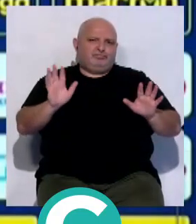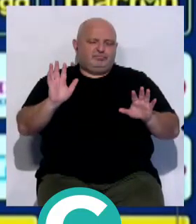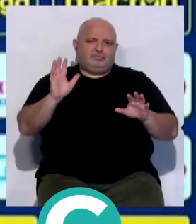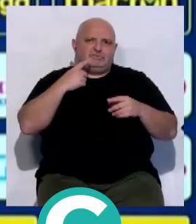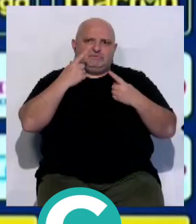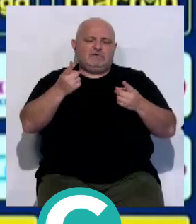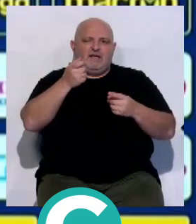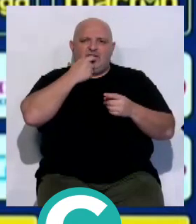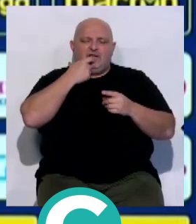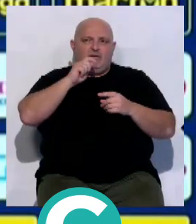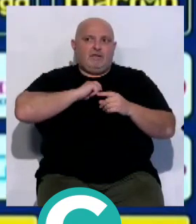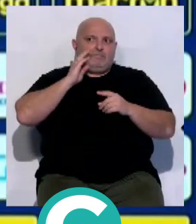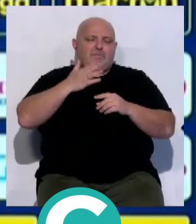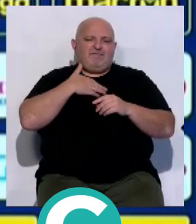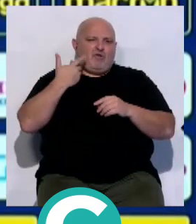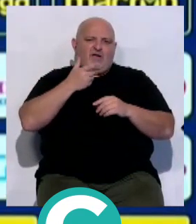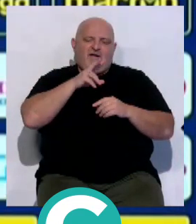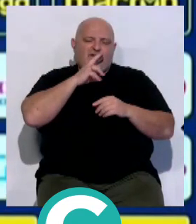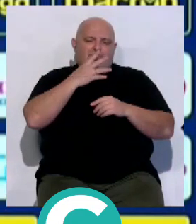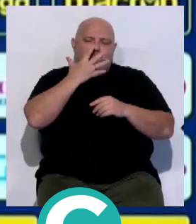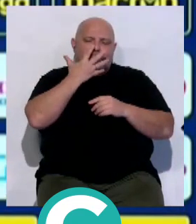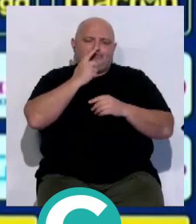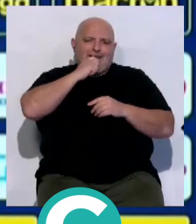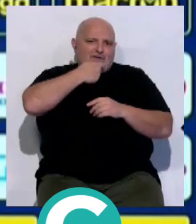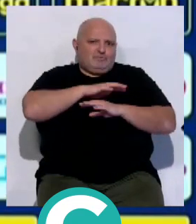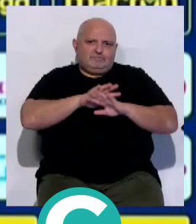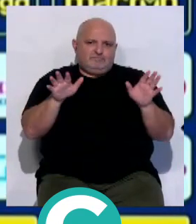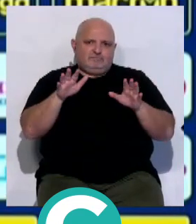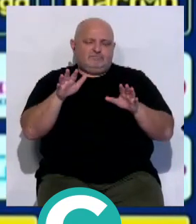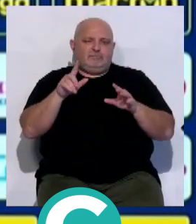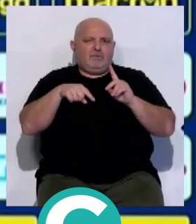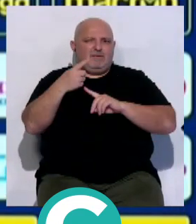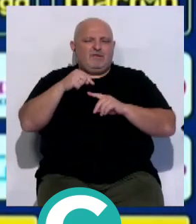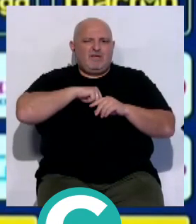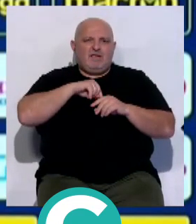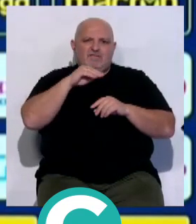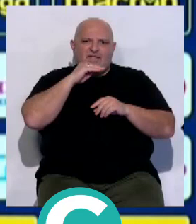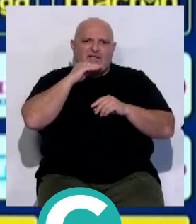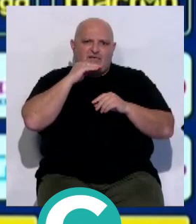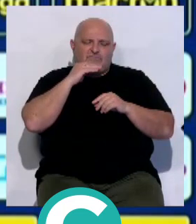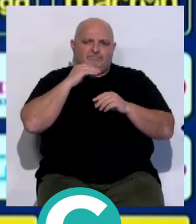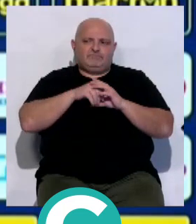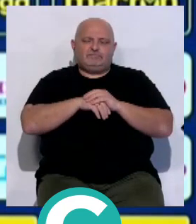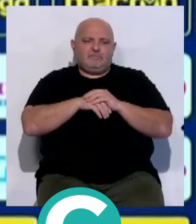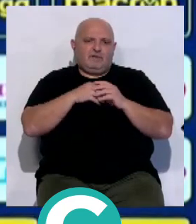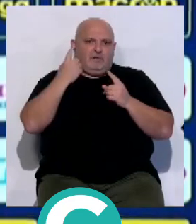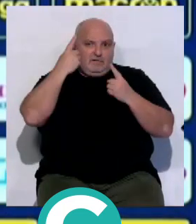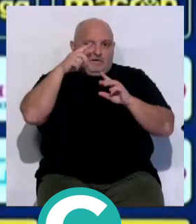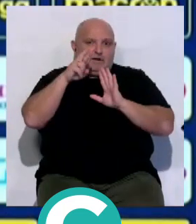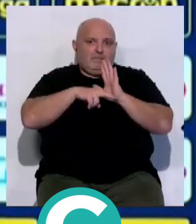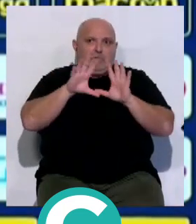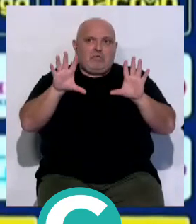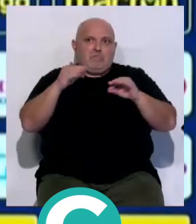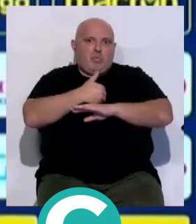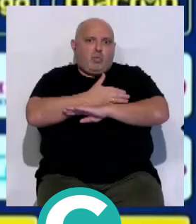hablara de los árbitros me sancionarían, prefiero no hablar, prefiero que otros habéis, la crónica, porque estoy bastante cabreado. A nosotros por reglamento parece que son